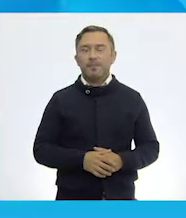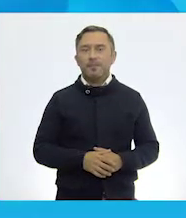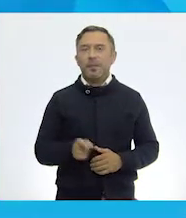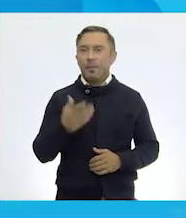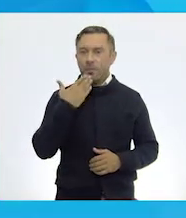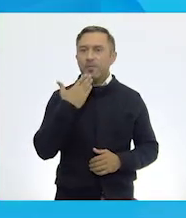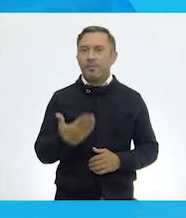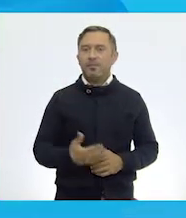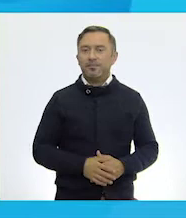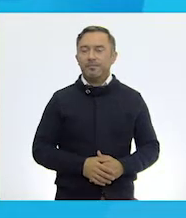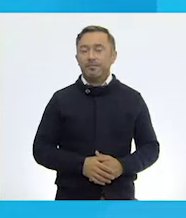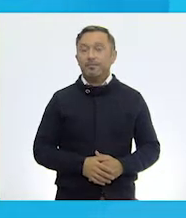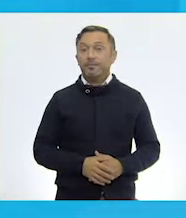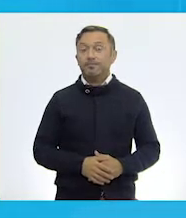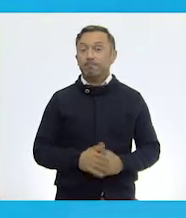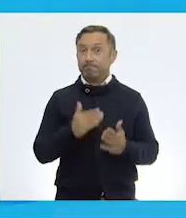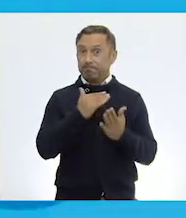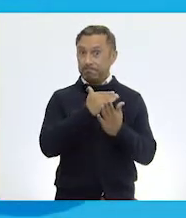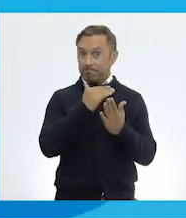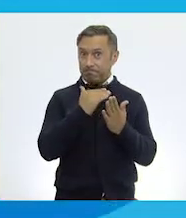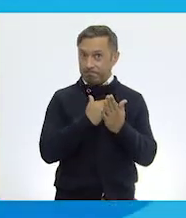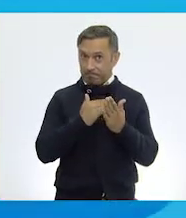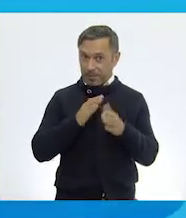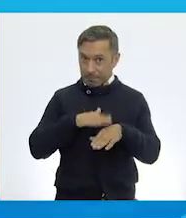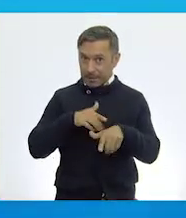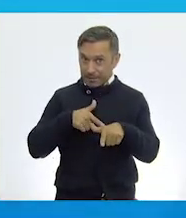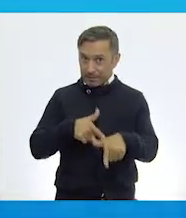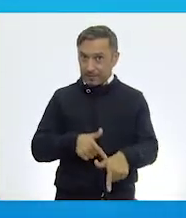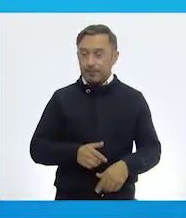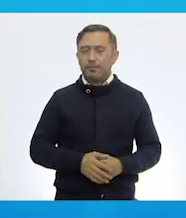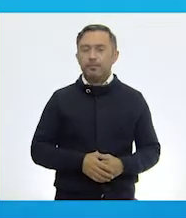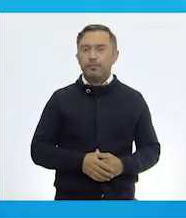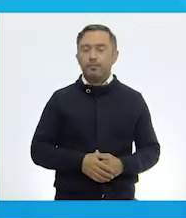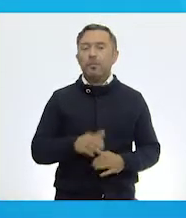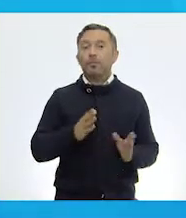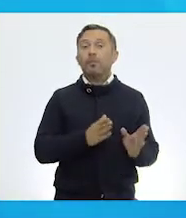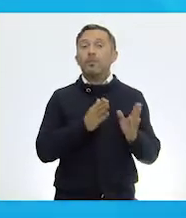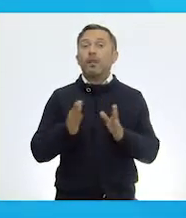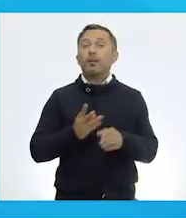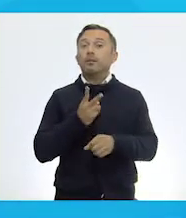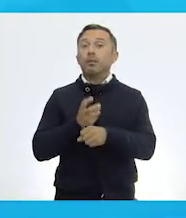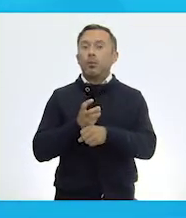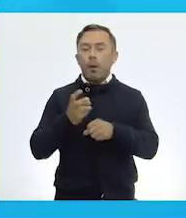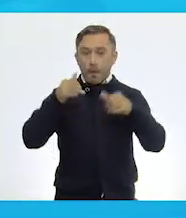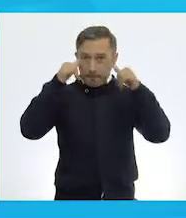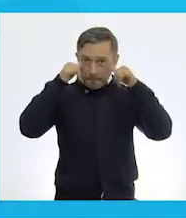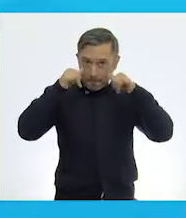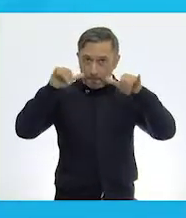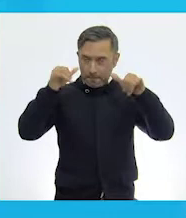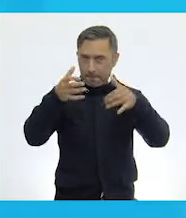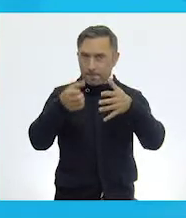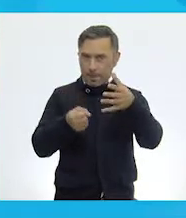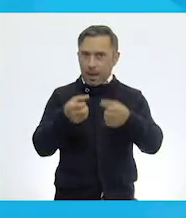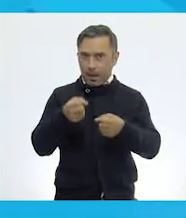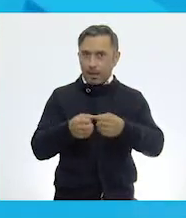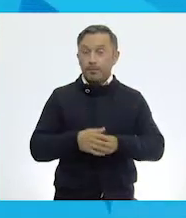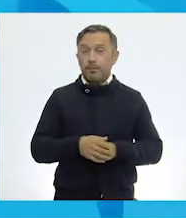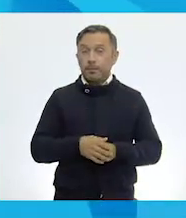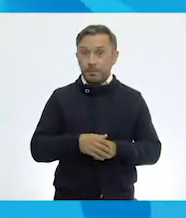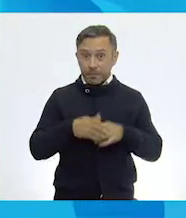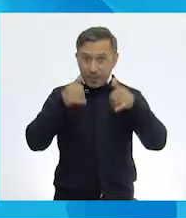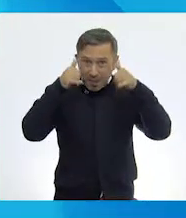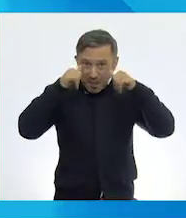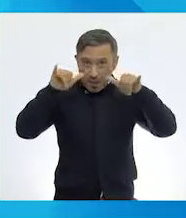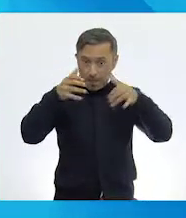Muy bien. Para continuar, tenemos una vaca. La vaca, como ya lo vimos, es un animal